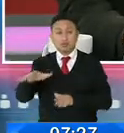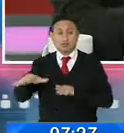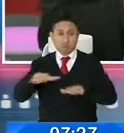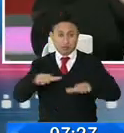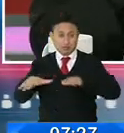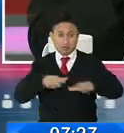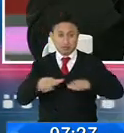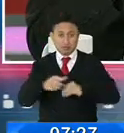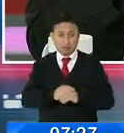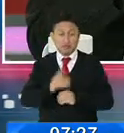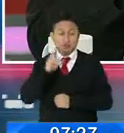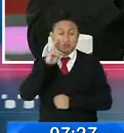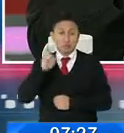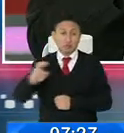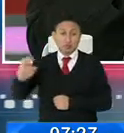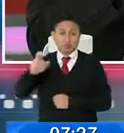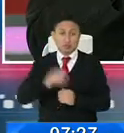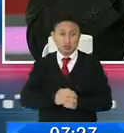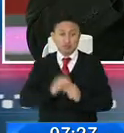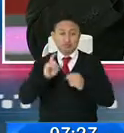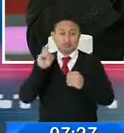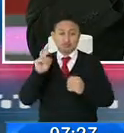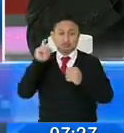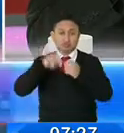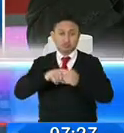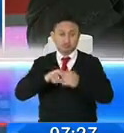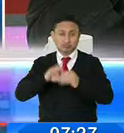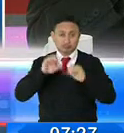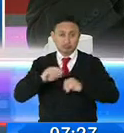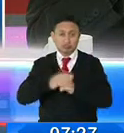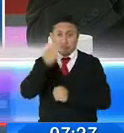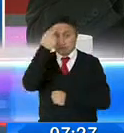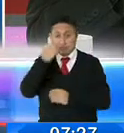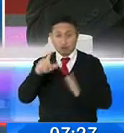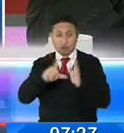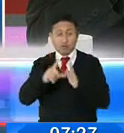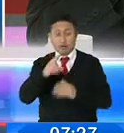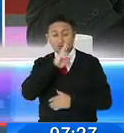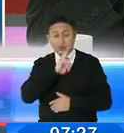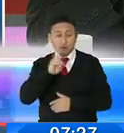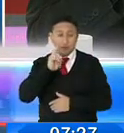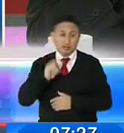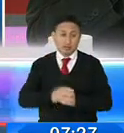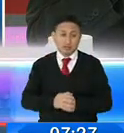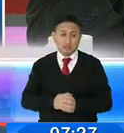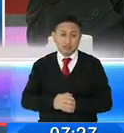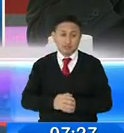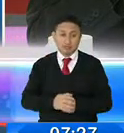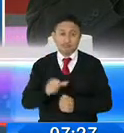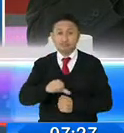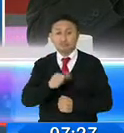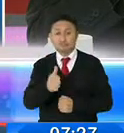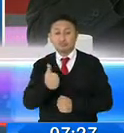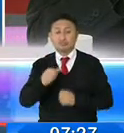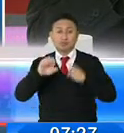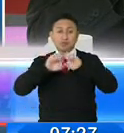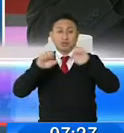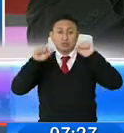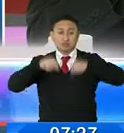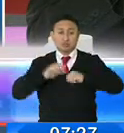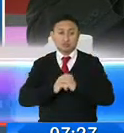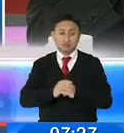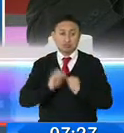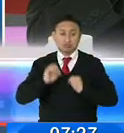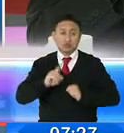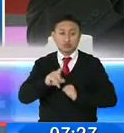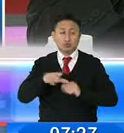es el turismo vinculado directamente al alojamiento y alimentación, aquellos grandes contribuyentes que también tengan